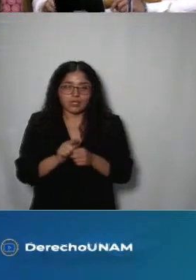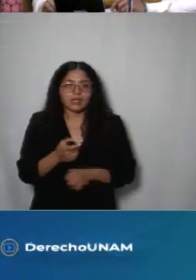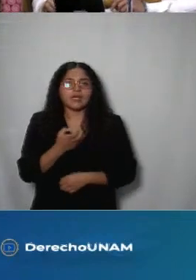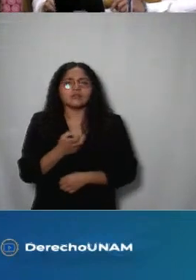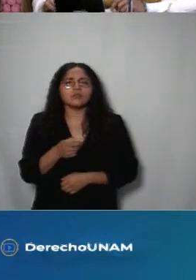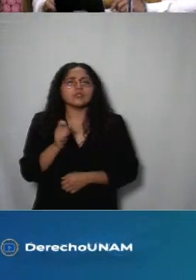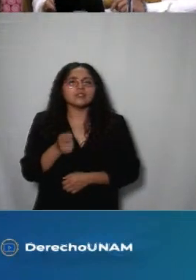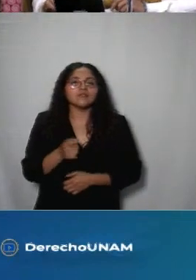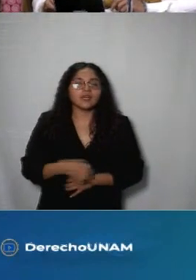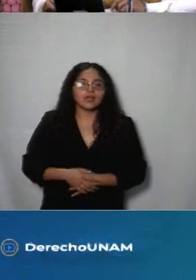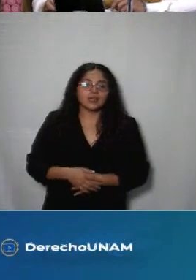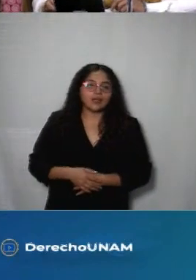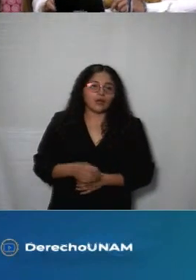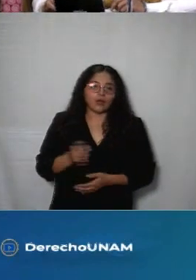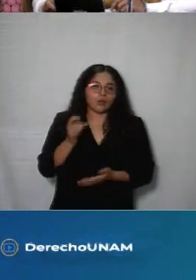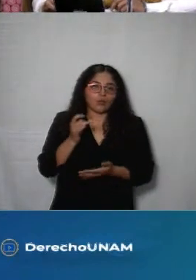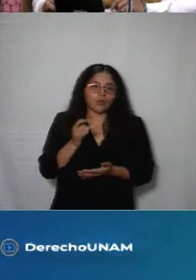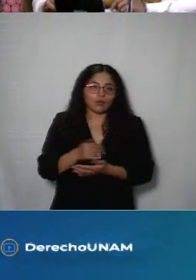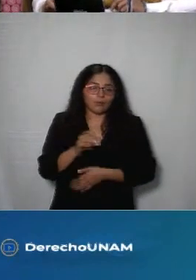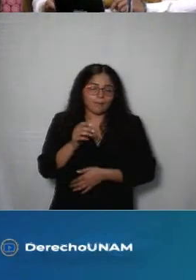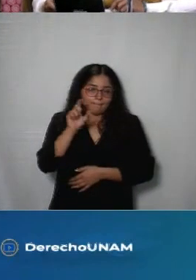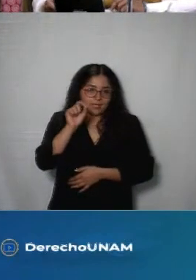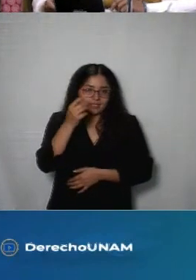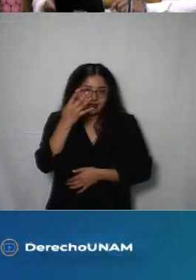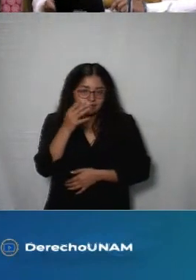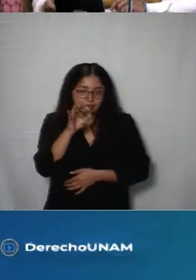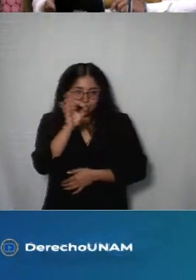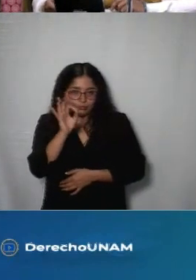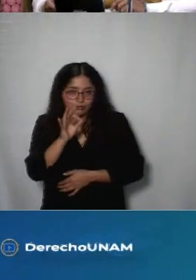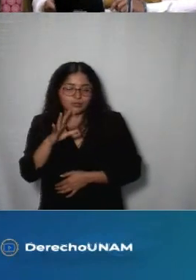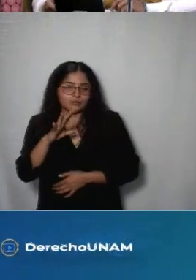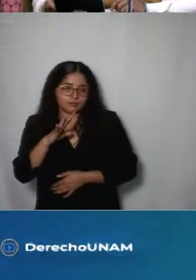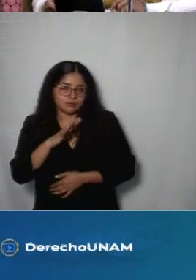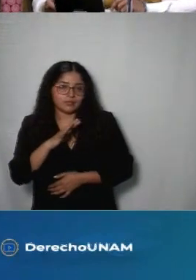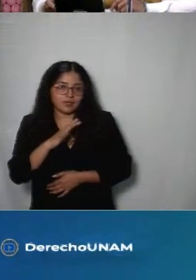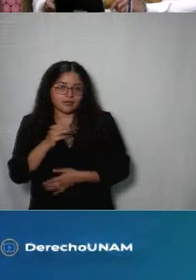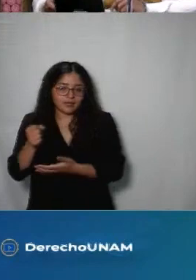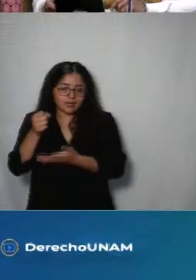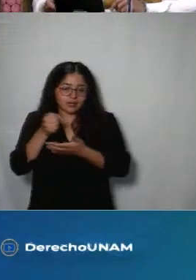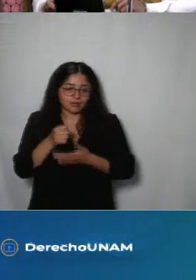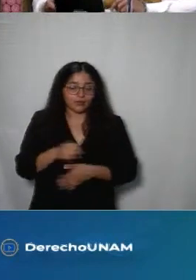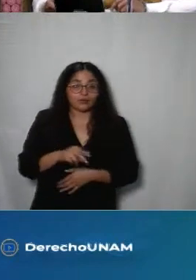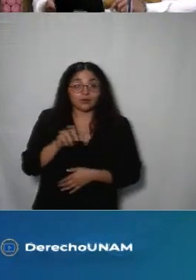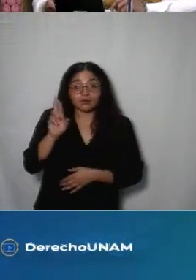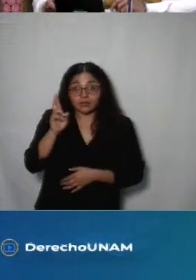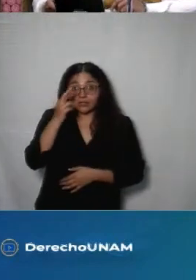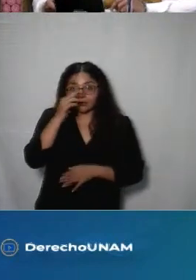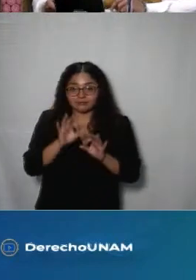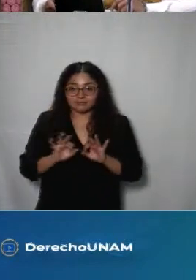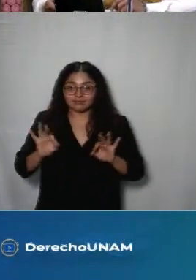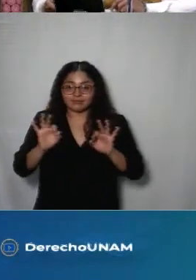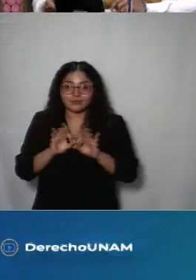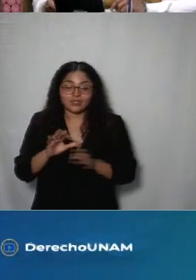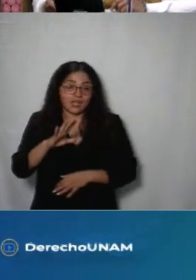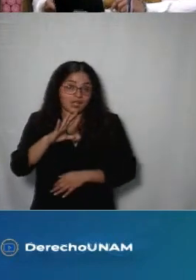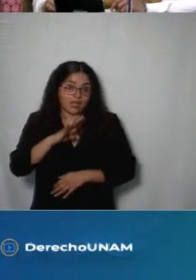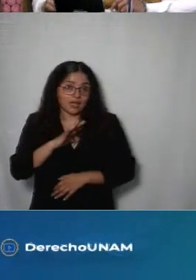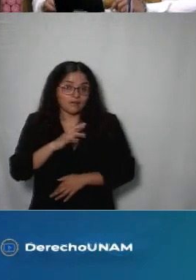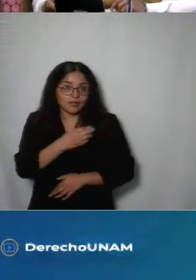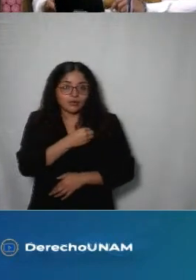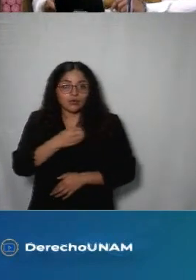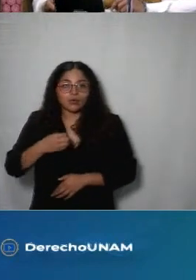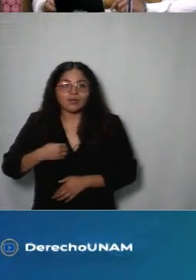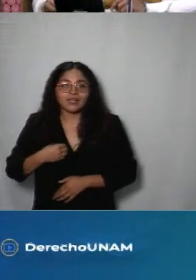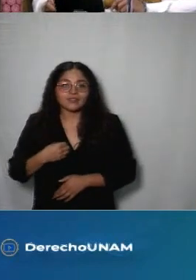representa la cuarta parte y recordando que está la obligación legal por transparencia deben ser